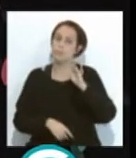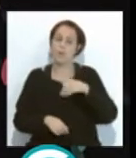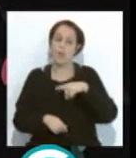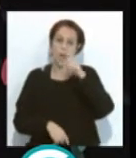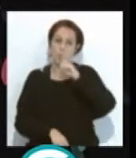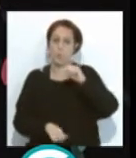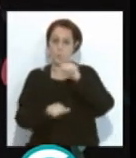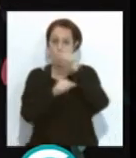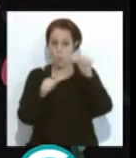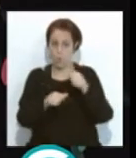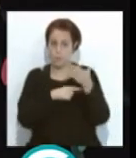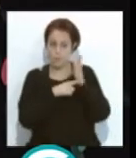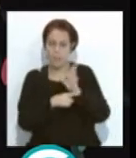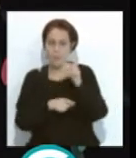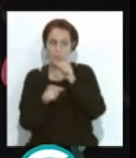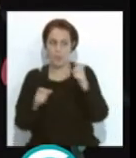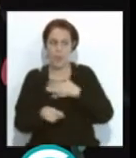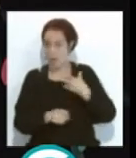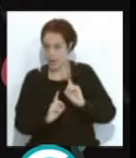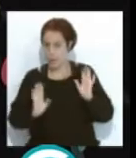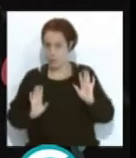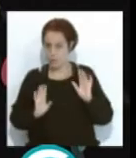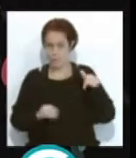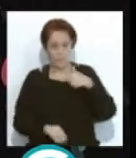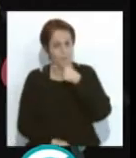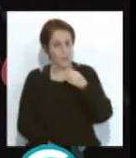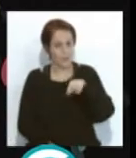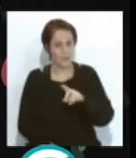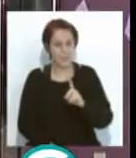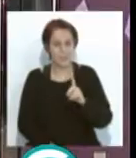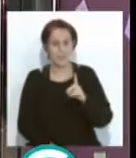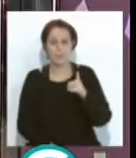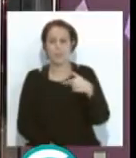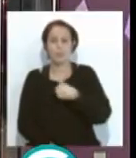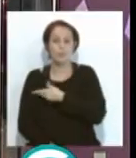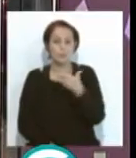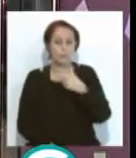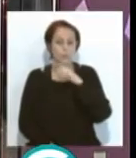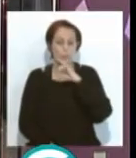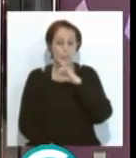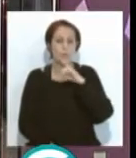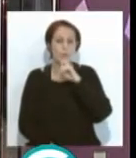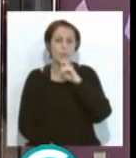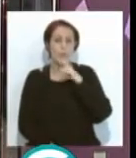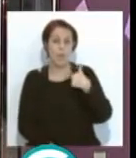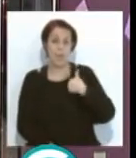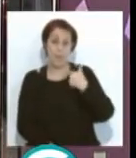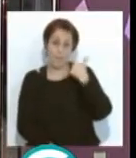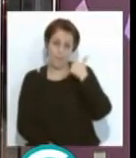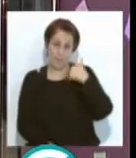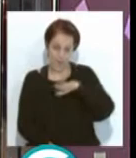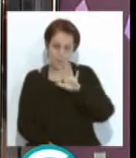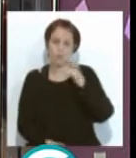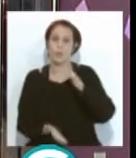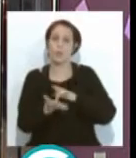un modelo y la gente tampoco lo ha querido, pero es que creo que esto no es fácil. contentar a todos es muy complicado y ahora veréis cuando abra el siguiente melón, que es el que